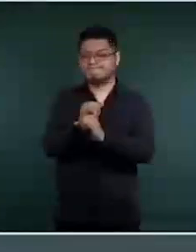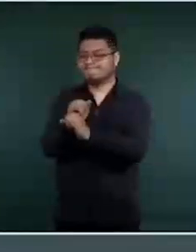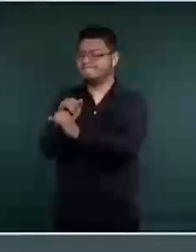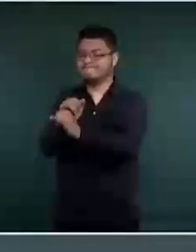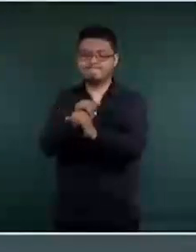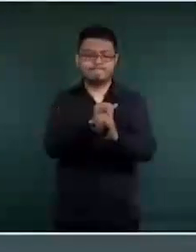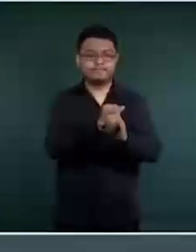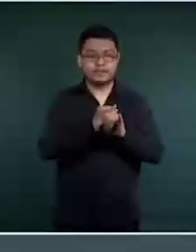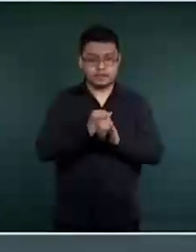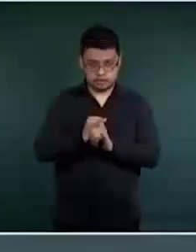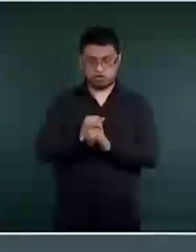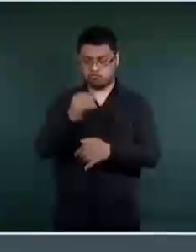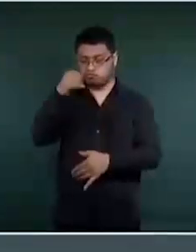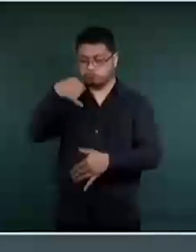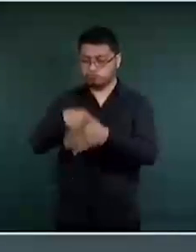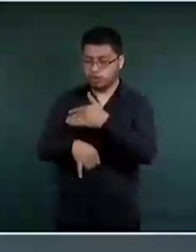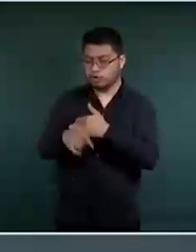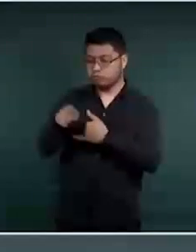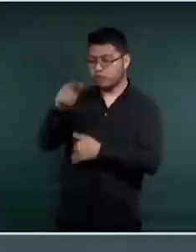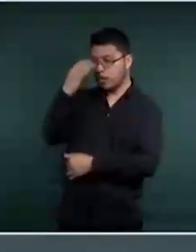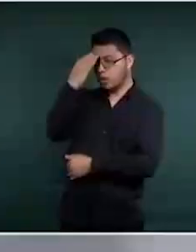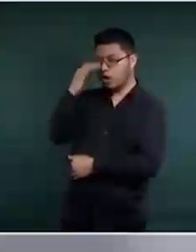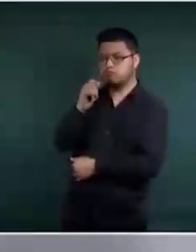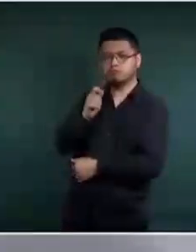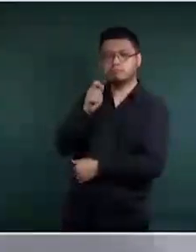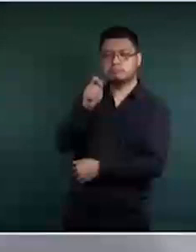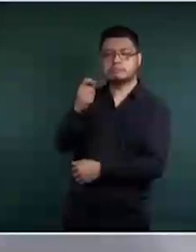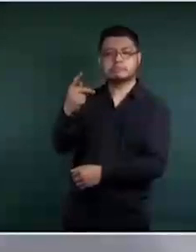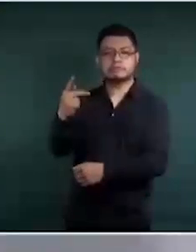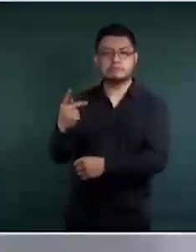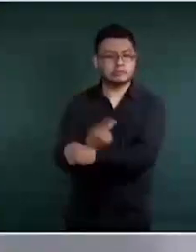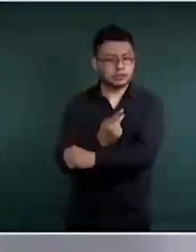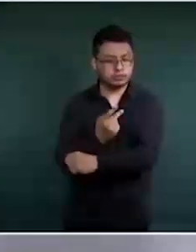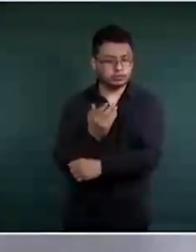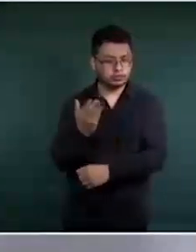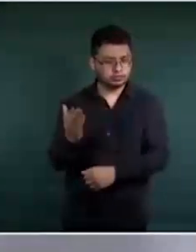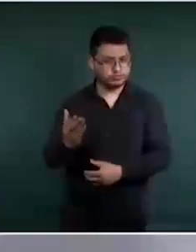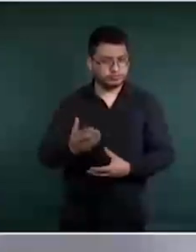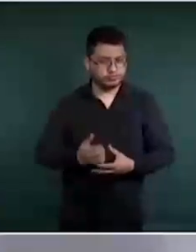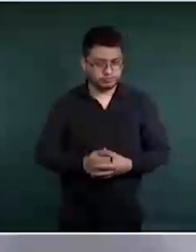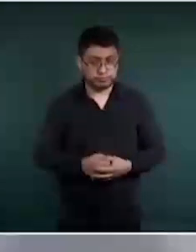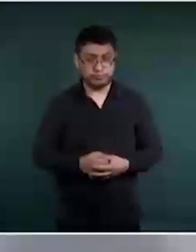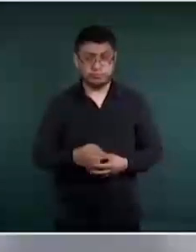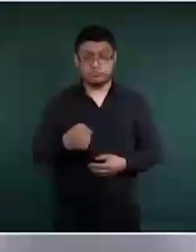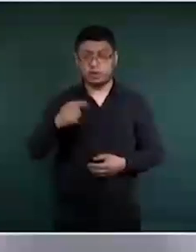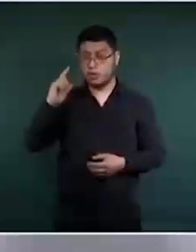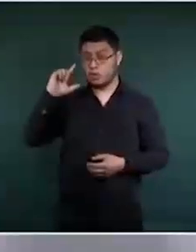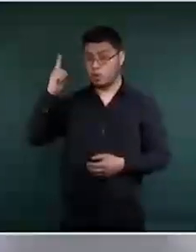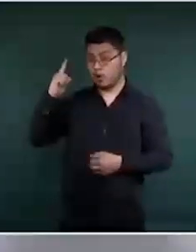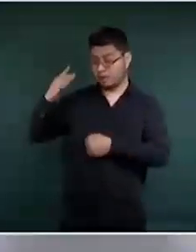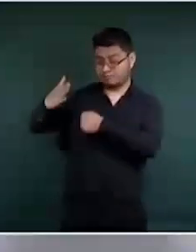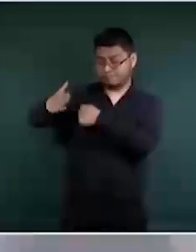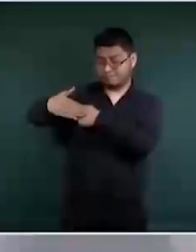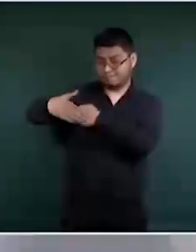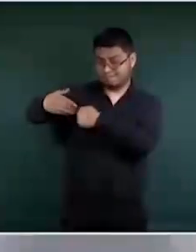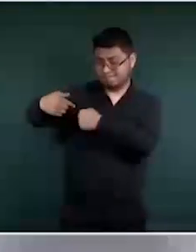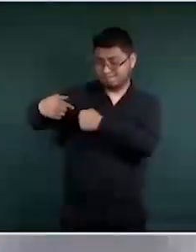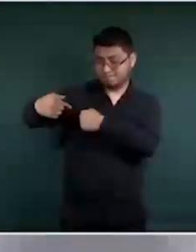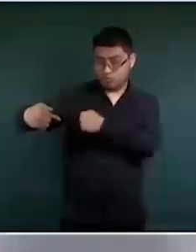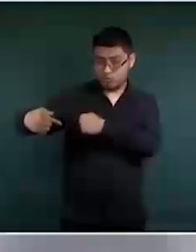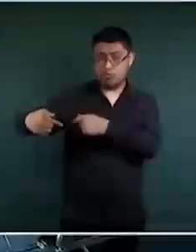para conocer la verdad. Yo espero que pronto ya